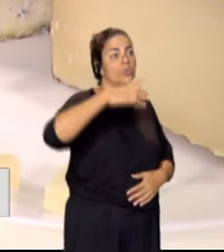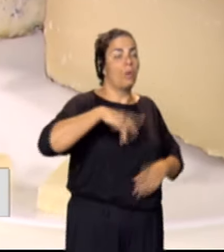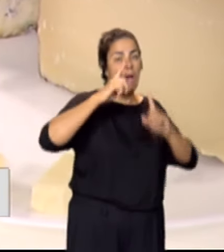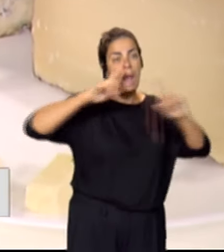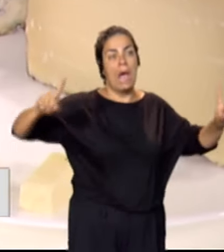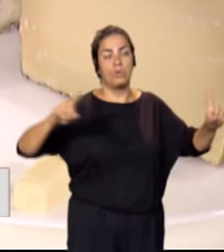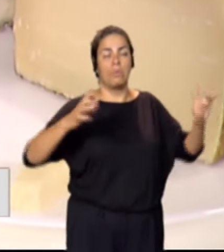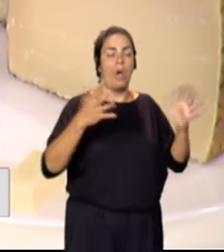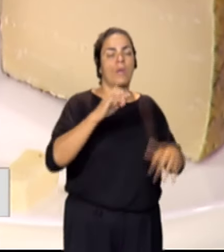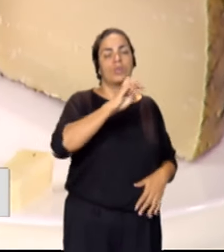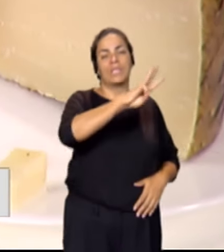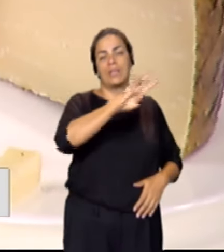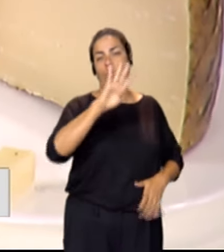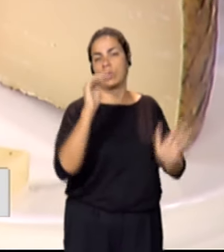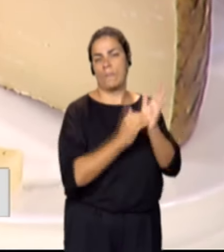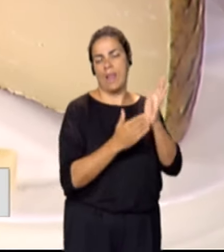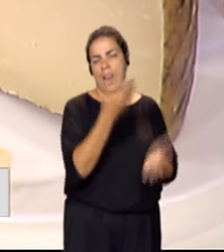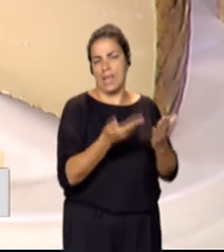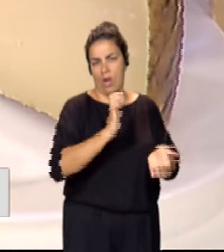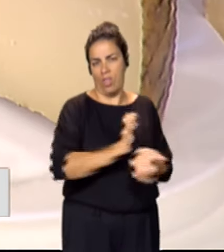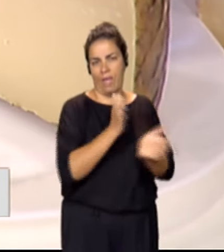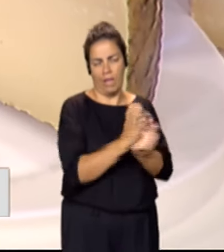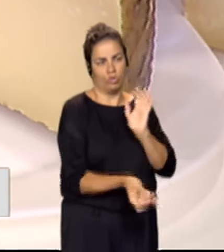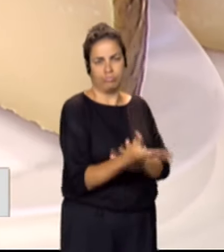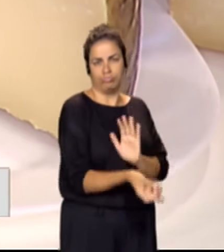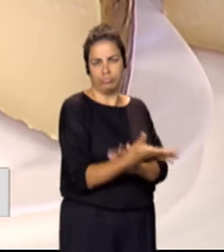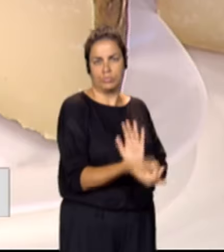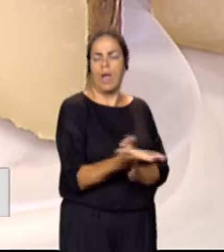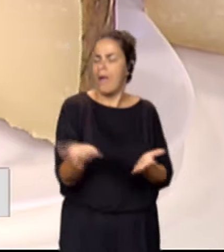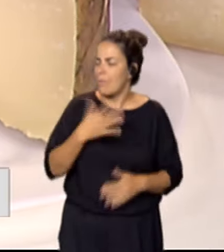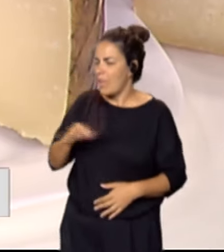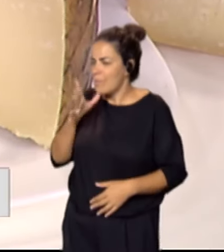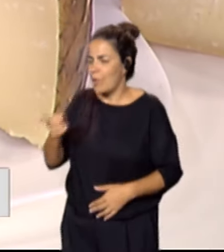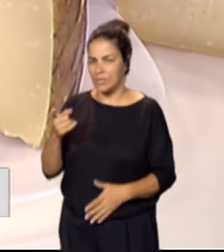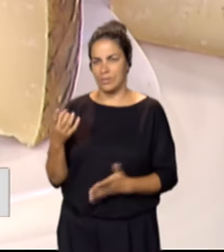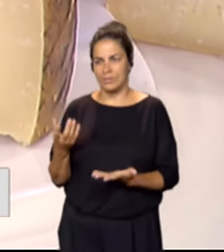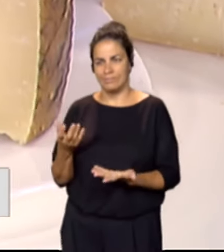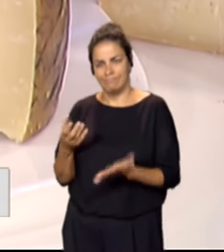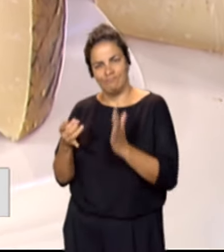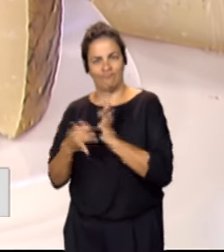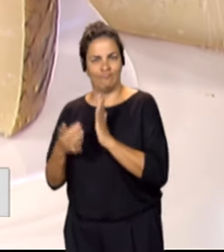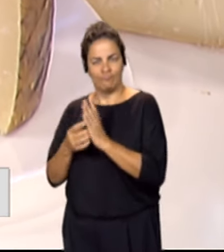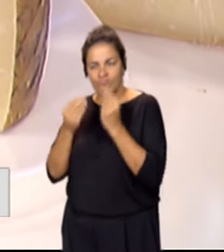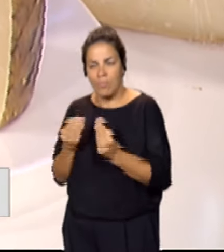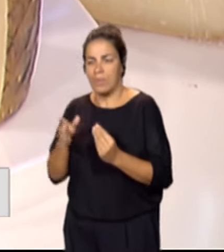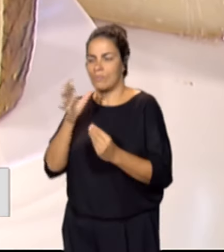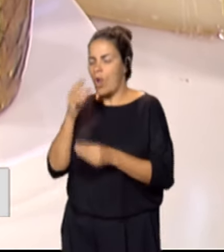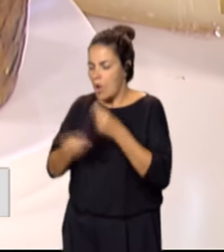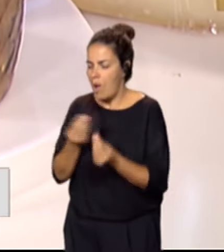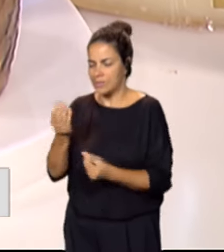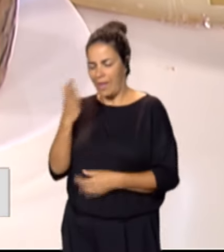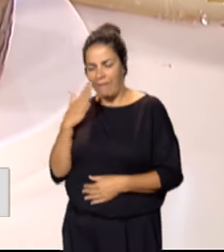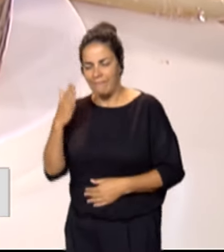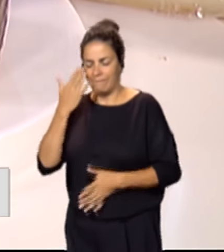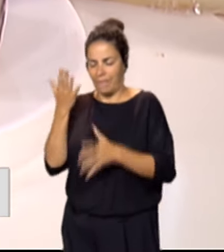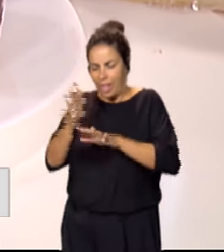mil kilos de queso. Quizás ahí está precisamente el secreto de la calidad, el hacerlo con mimo, despacito